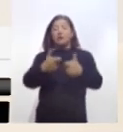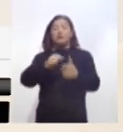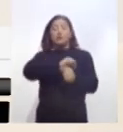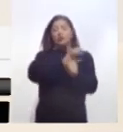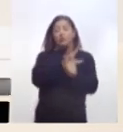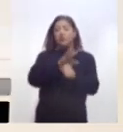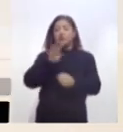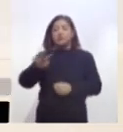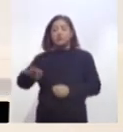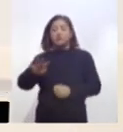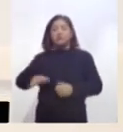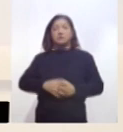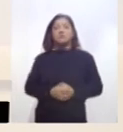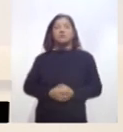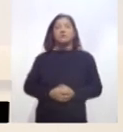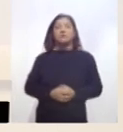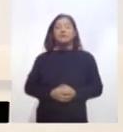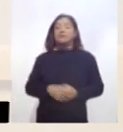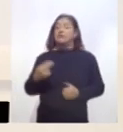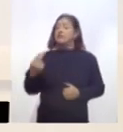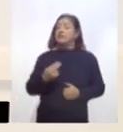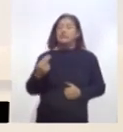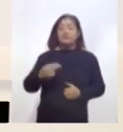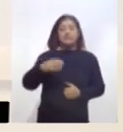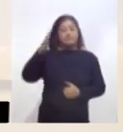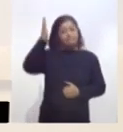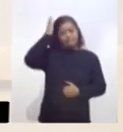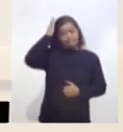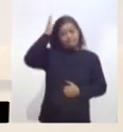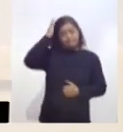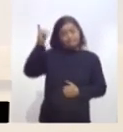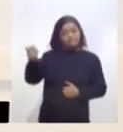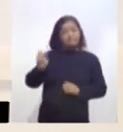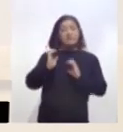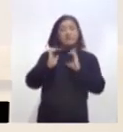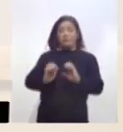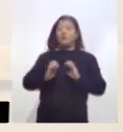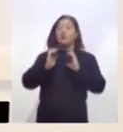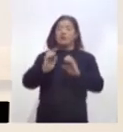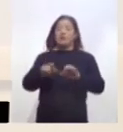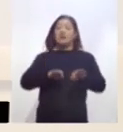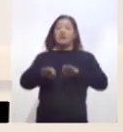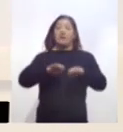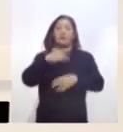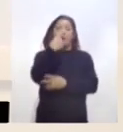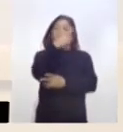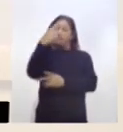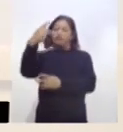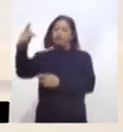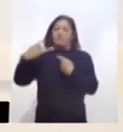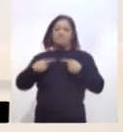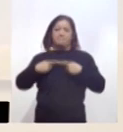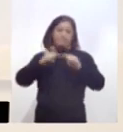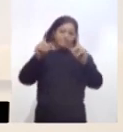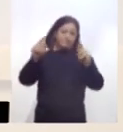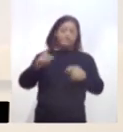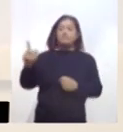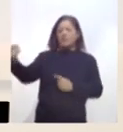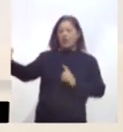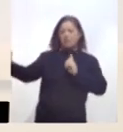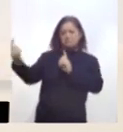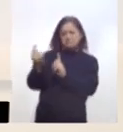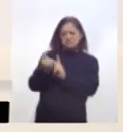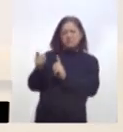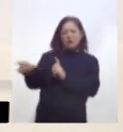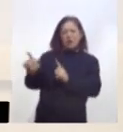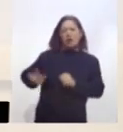-19 pues tiene que tener como prioridad obviamente la preservación del empleo. Entonces coincidimos totalmente con el gobernador en ese sentido